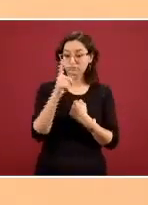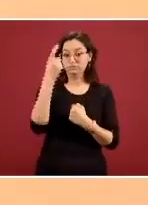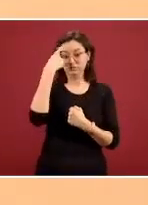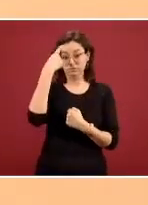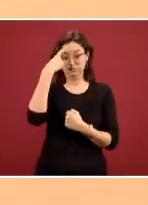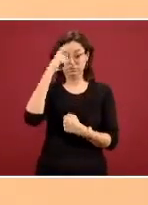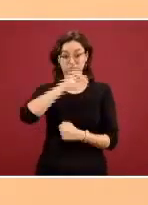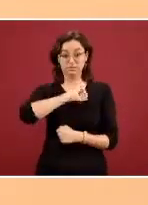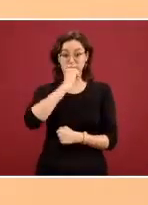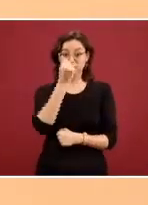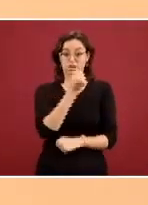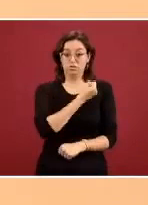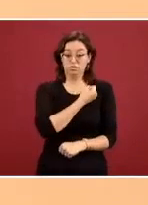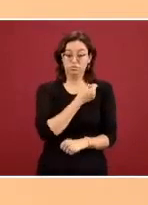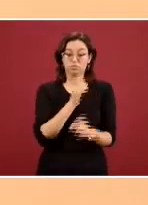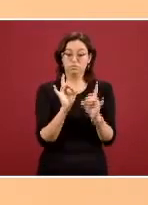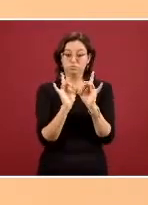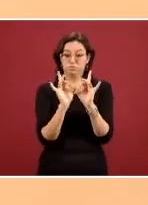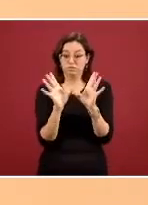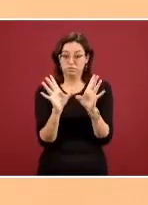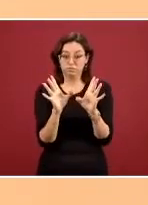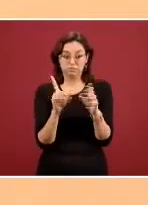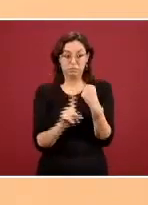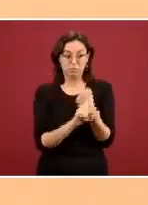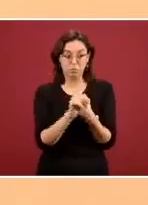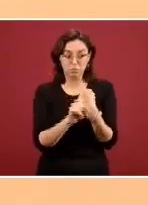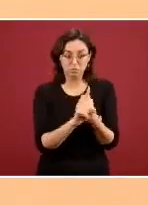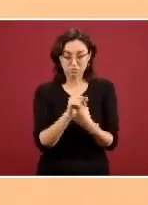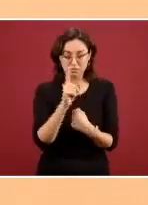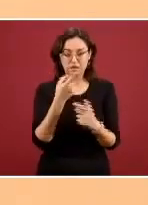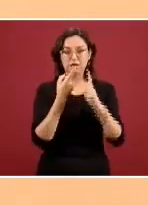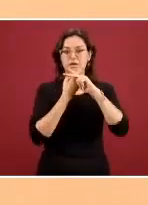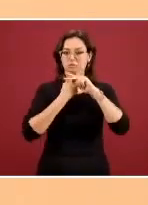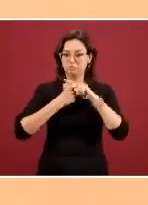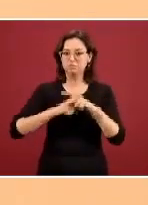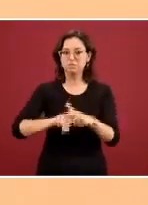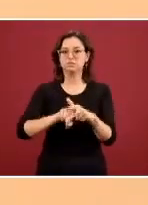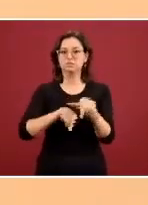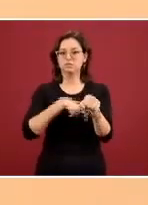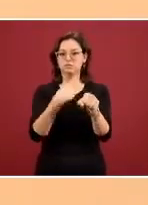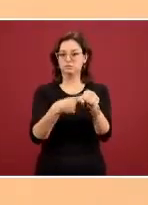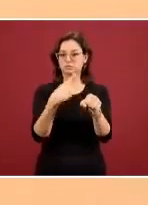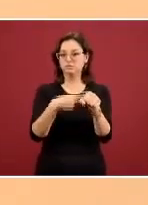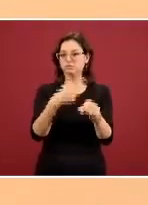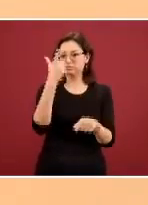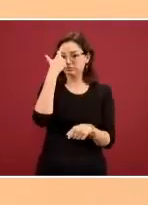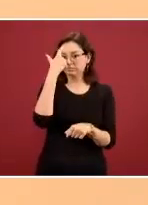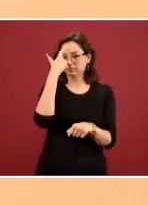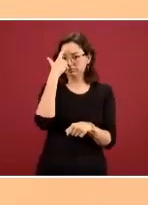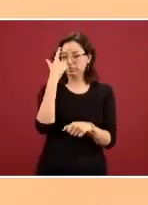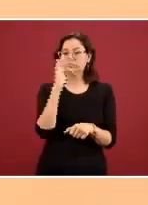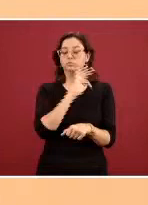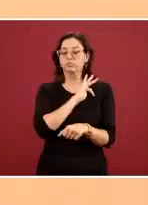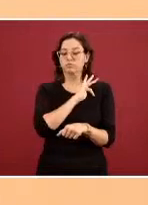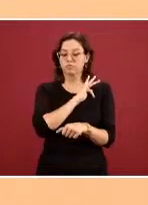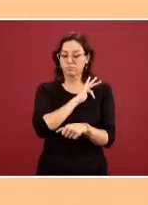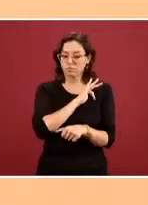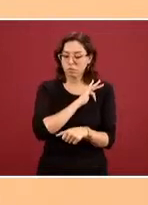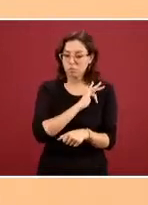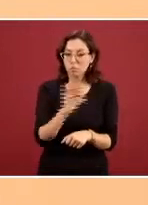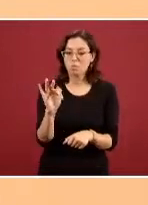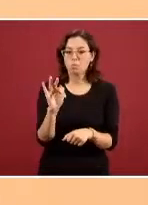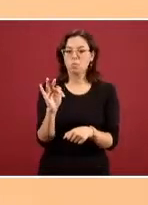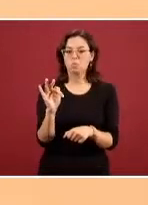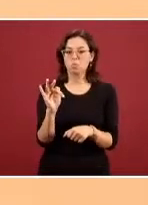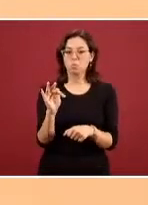mental o que tenemos en algún momento frente a una situación como esta podemos tener una reacción de ajuste una forma